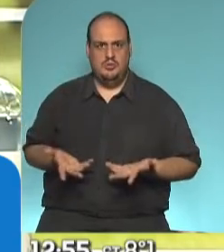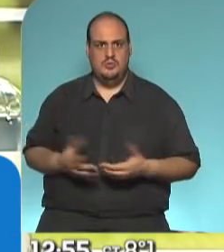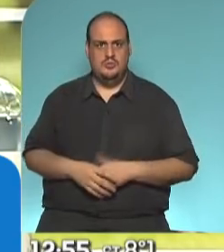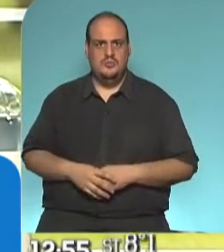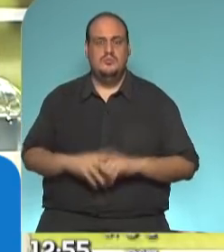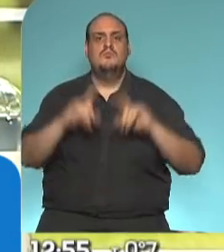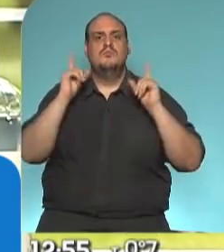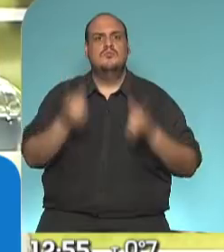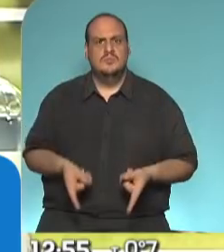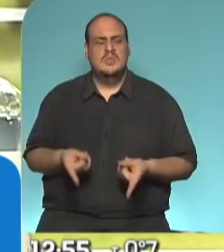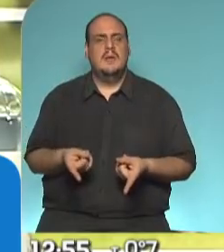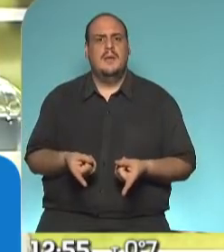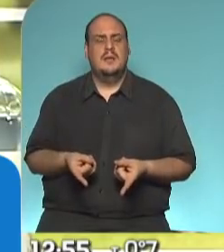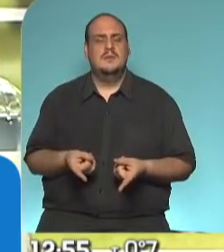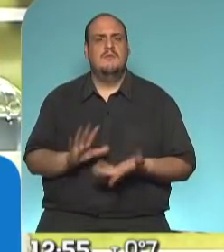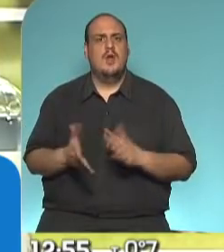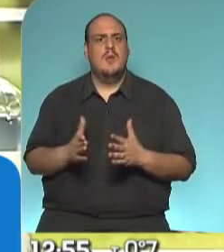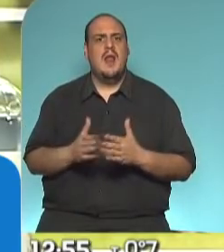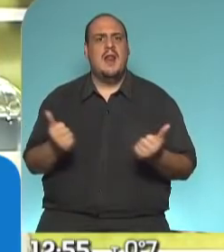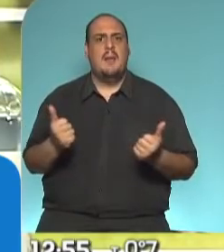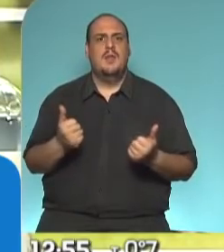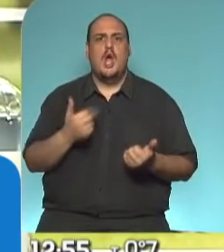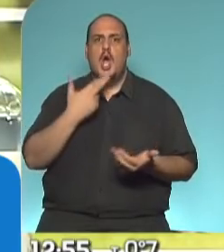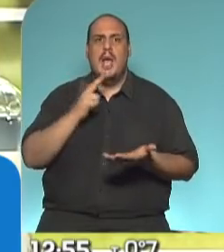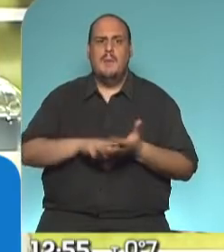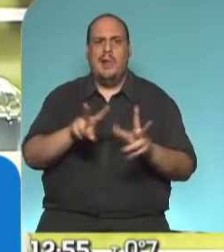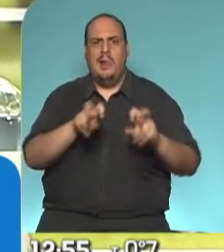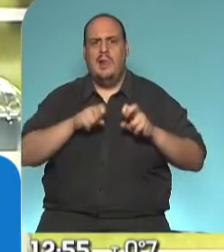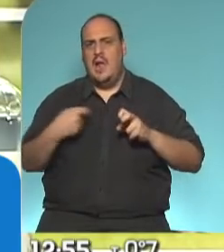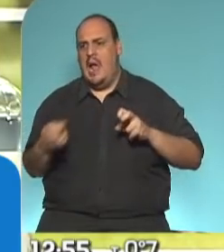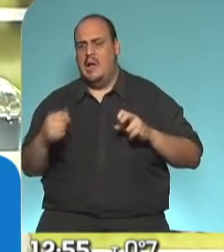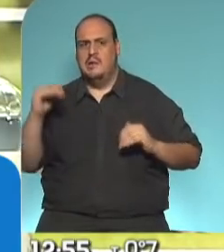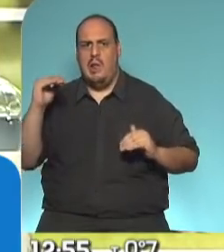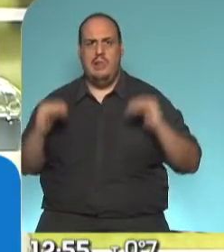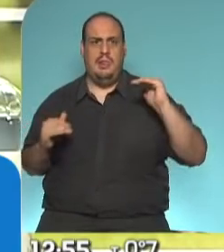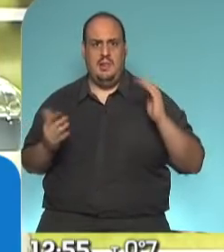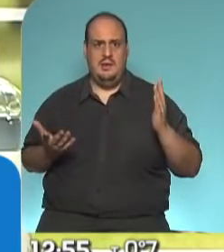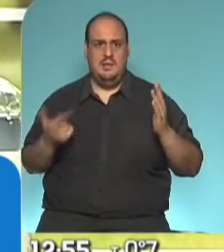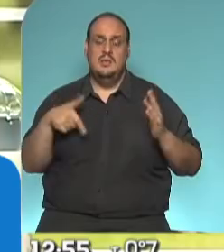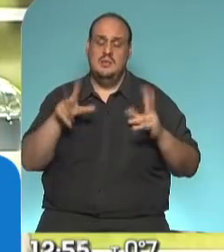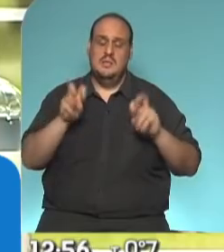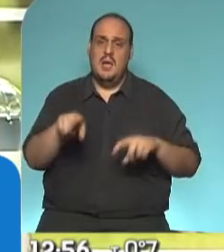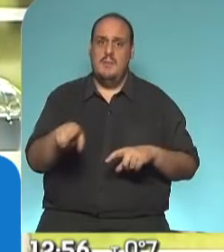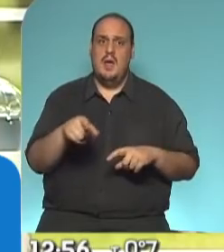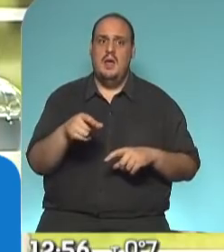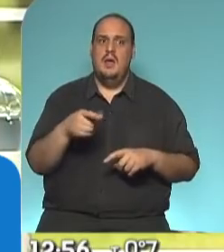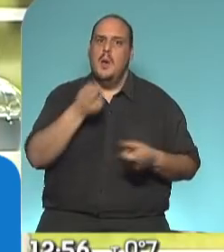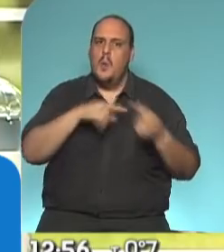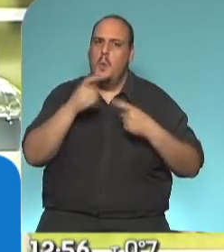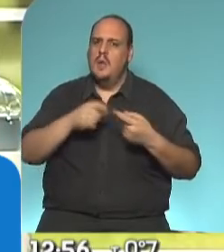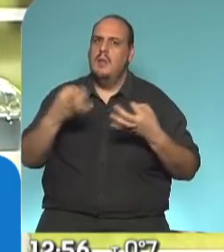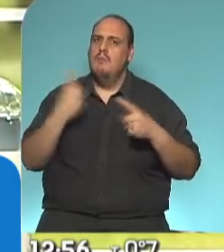tratar de equilibrar lo antes posible el desequilibrio fiscal que tenemos y tener una balanza comercial positiva.